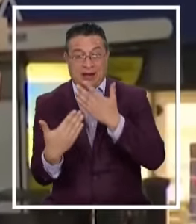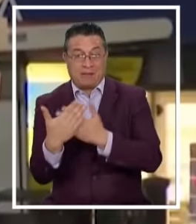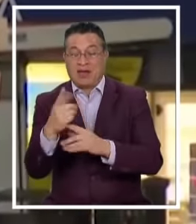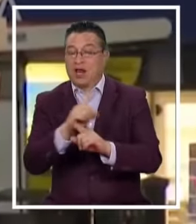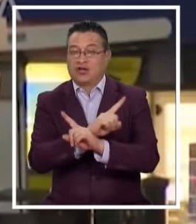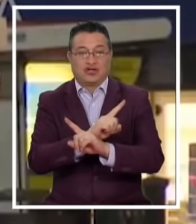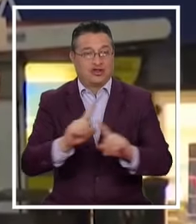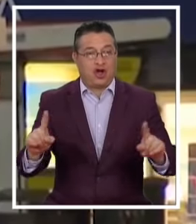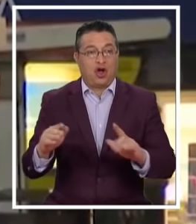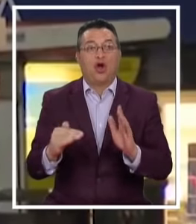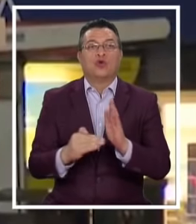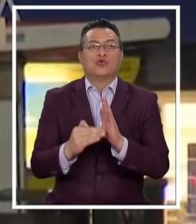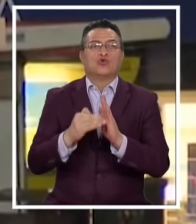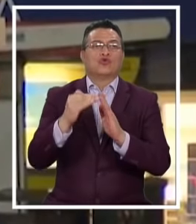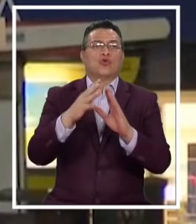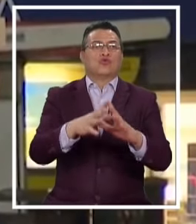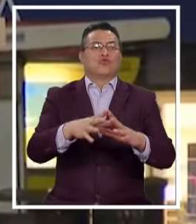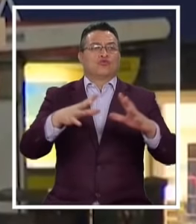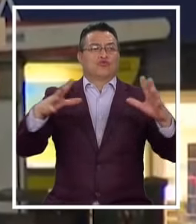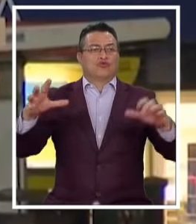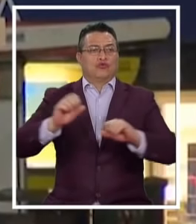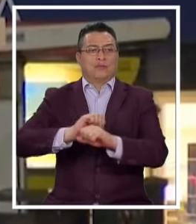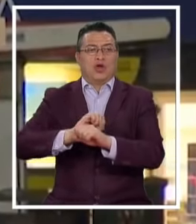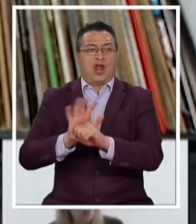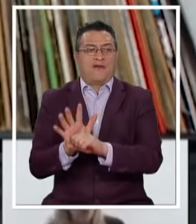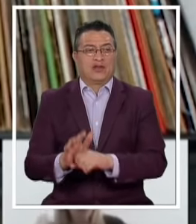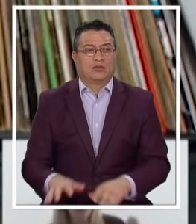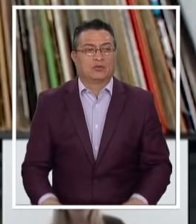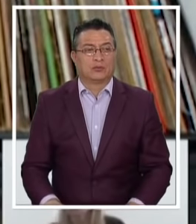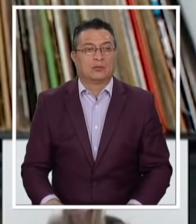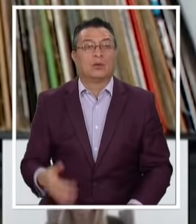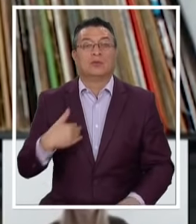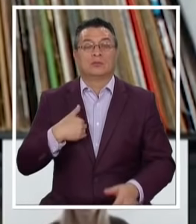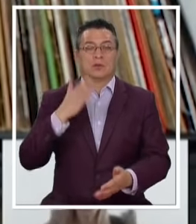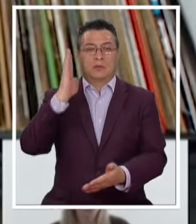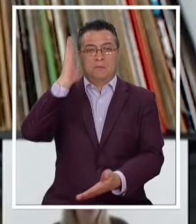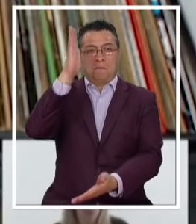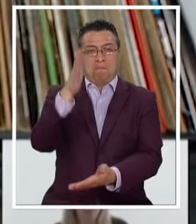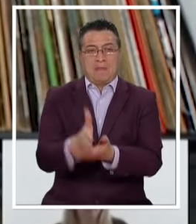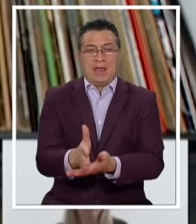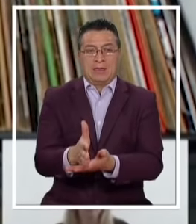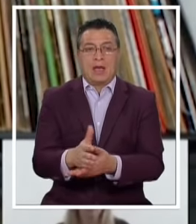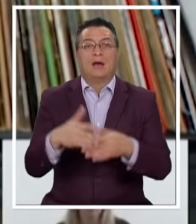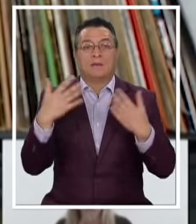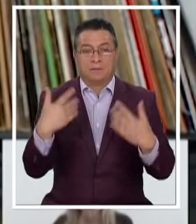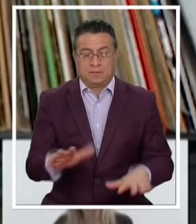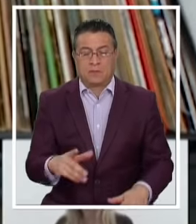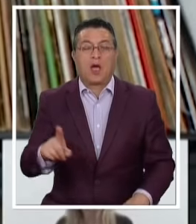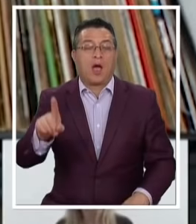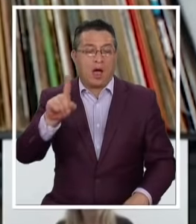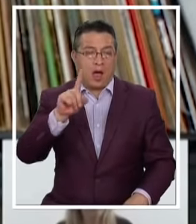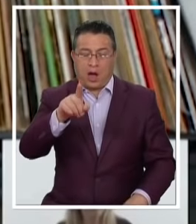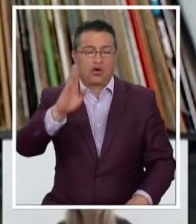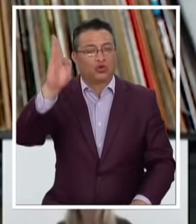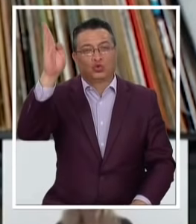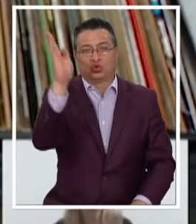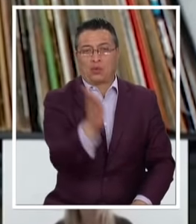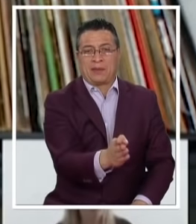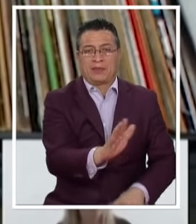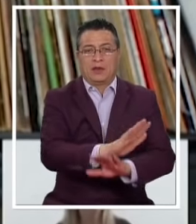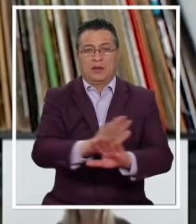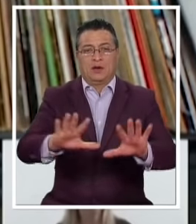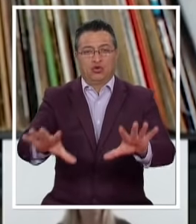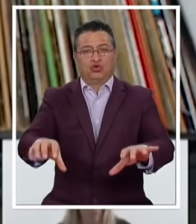mañana Debido al aumento De casos De coronavirus He dispuesto Que quedan Suspendidas